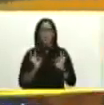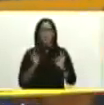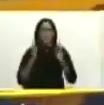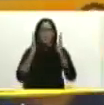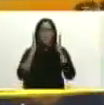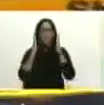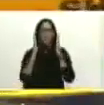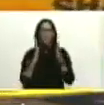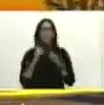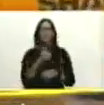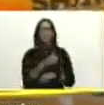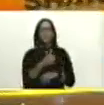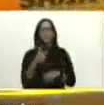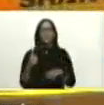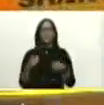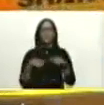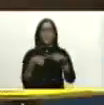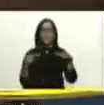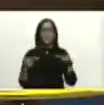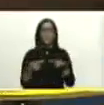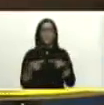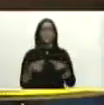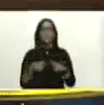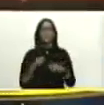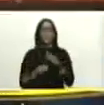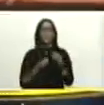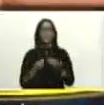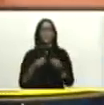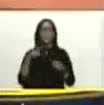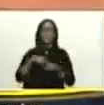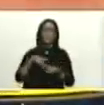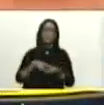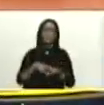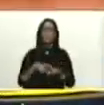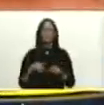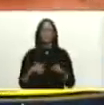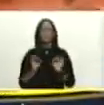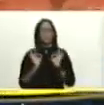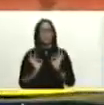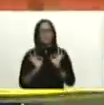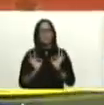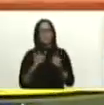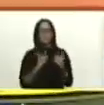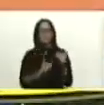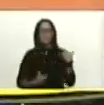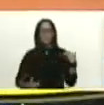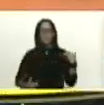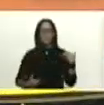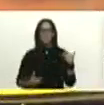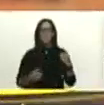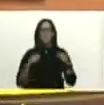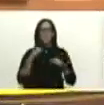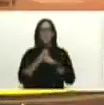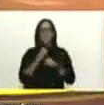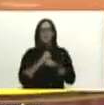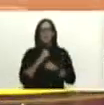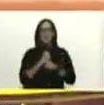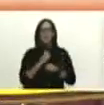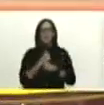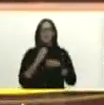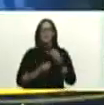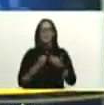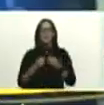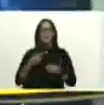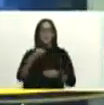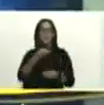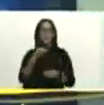en cada una de las zonas que han sido afectadas pero sobre todo presidente este trabajo que se está haciendo busca